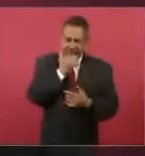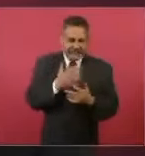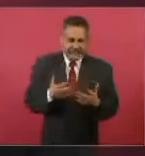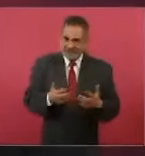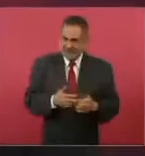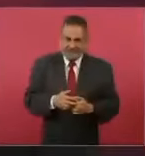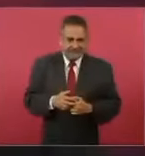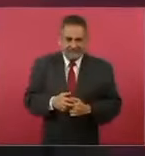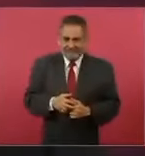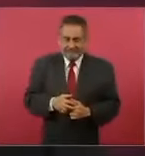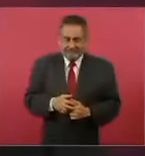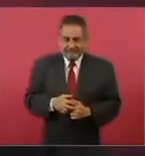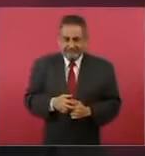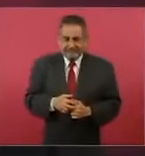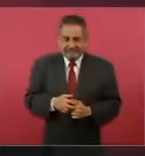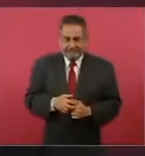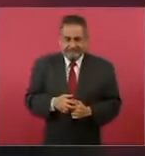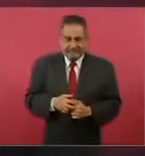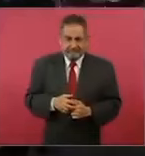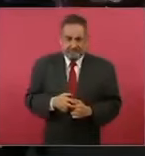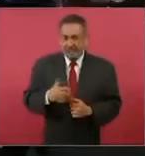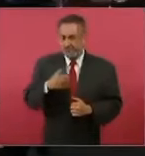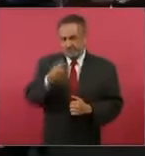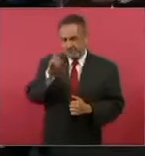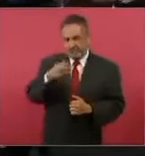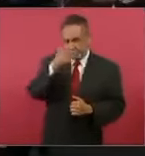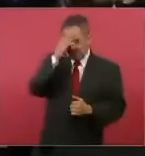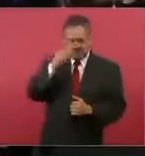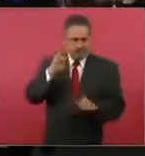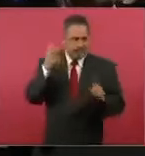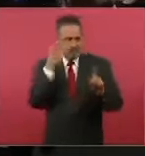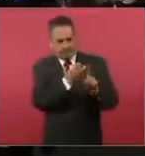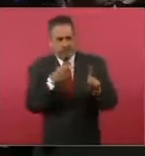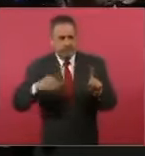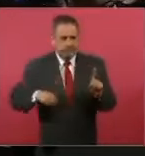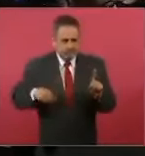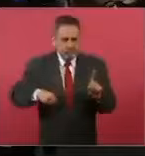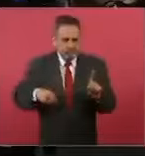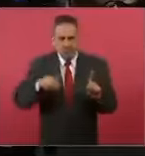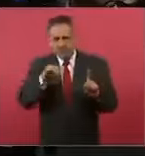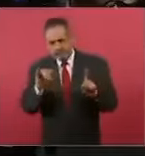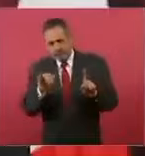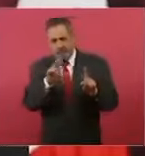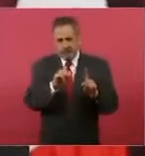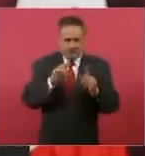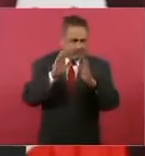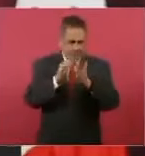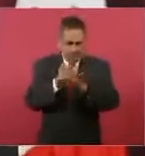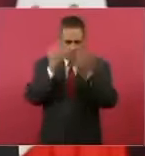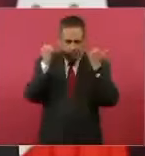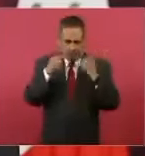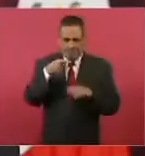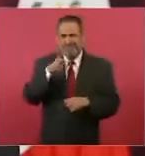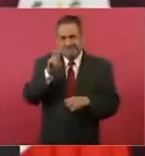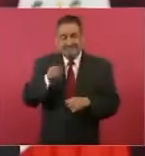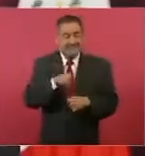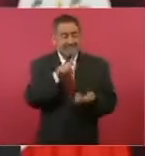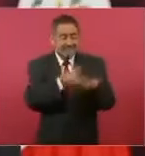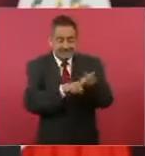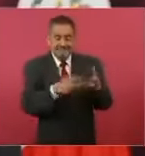si es culpable o no, pero sí trabajó